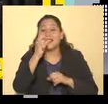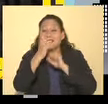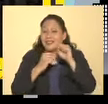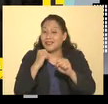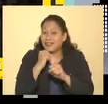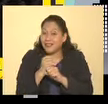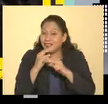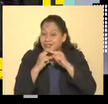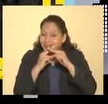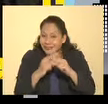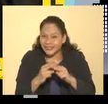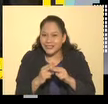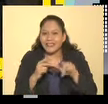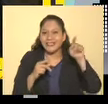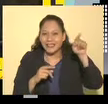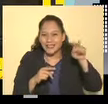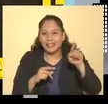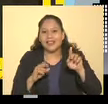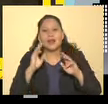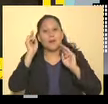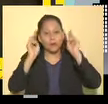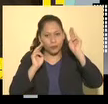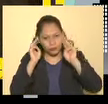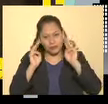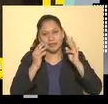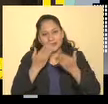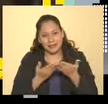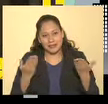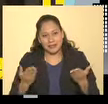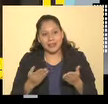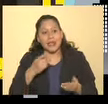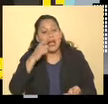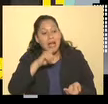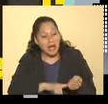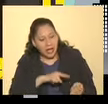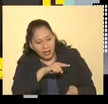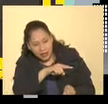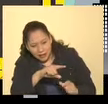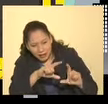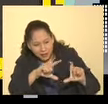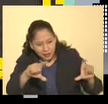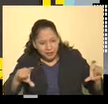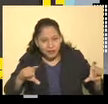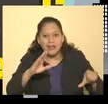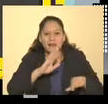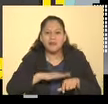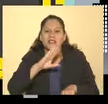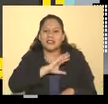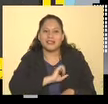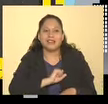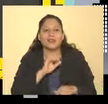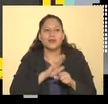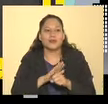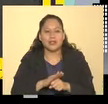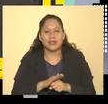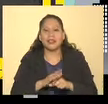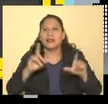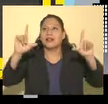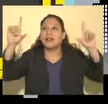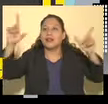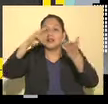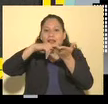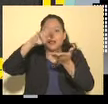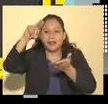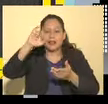años de ser museo. Y una de sus piezas favoritas en esta escalinata principal es un mural